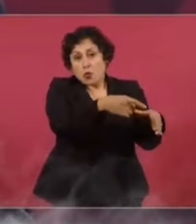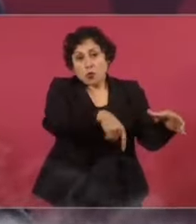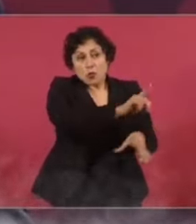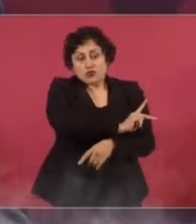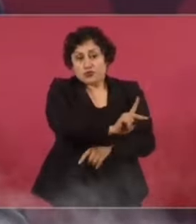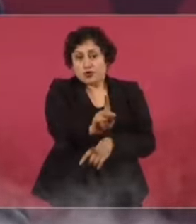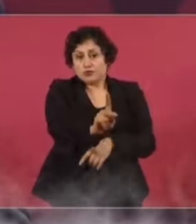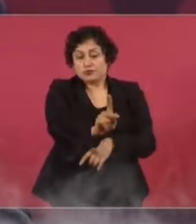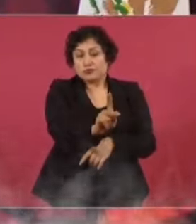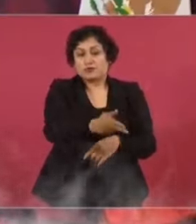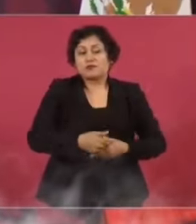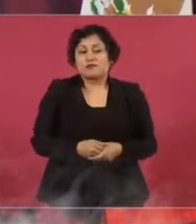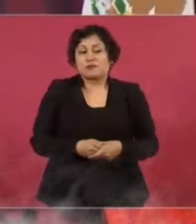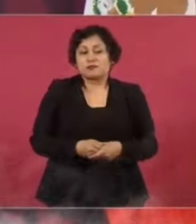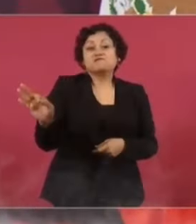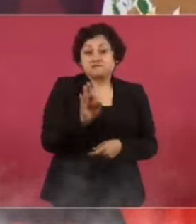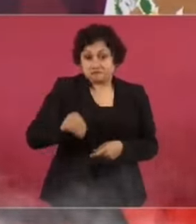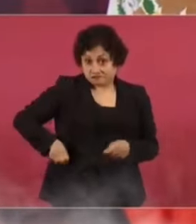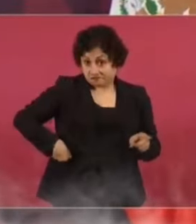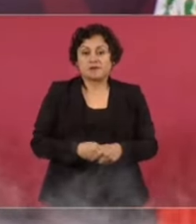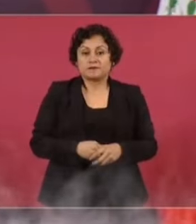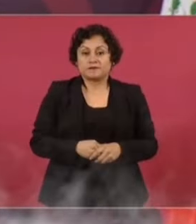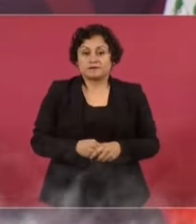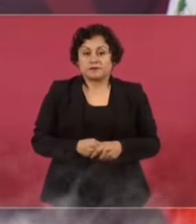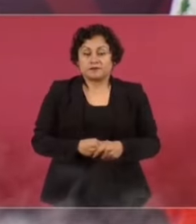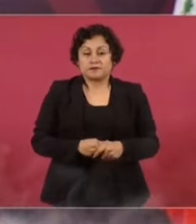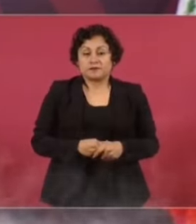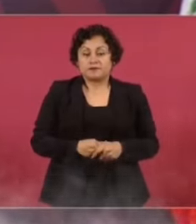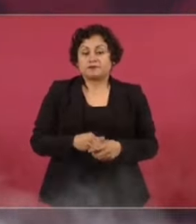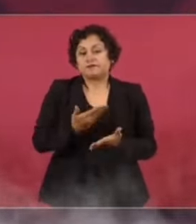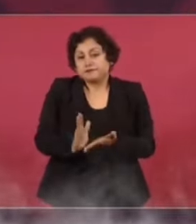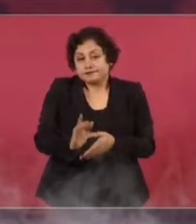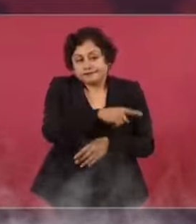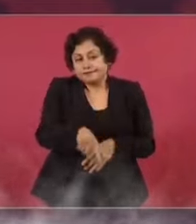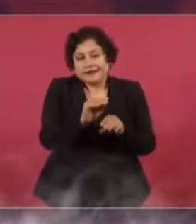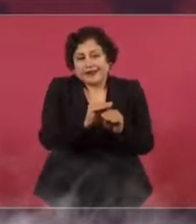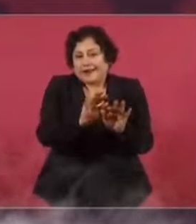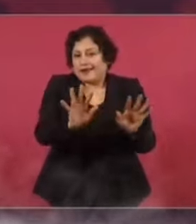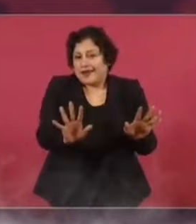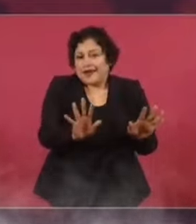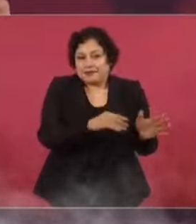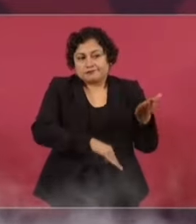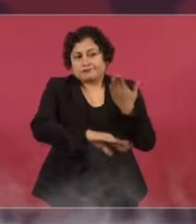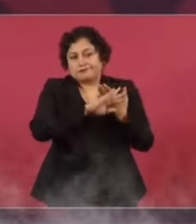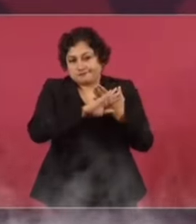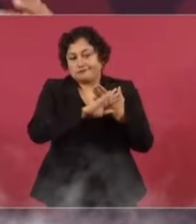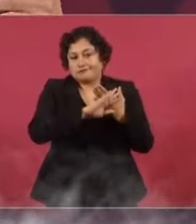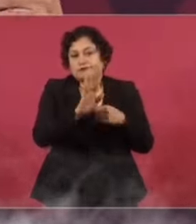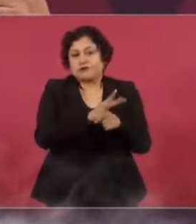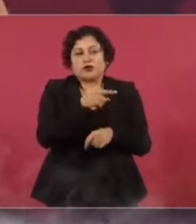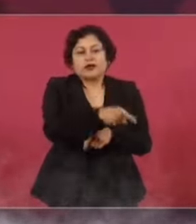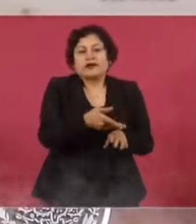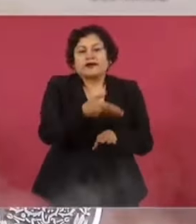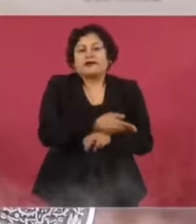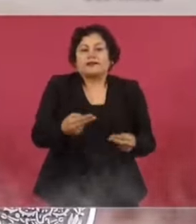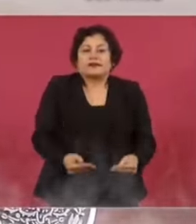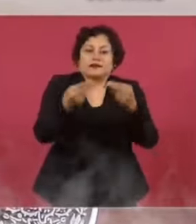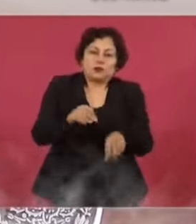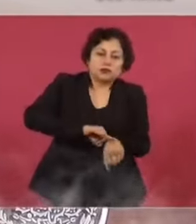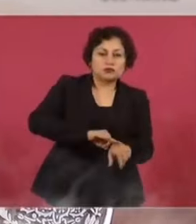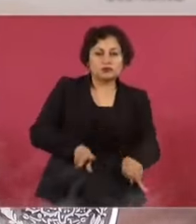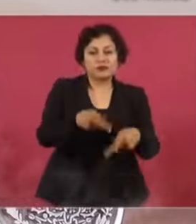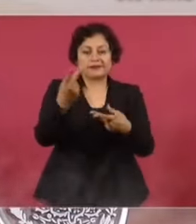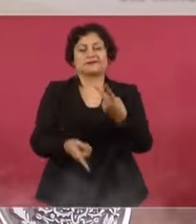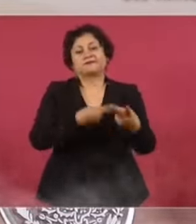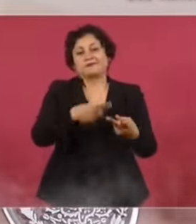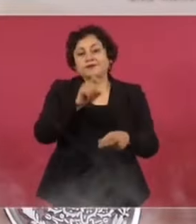posibles responsables. Además, están en contra de nosotros, porque tenían el negocio de la venta de medicinas y el negocio de la venta de